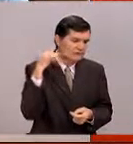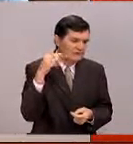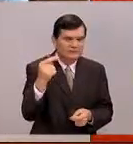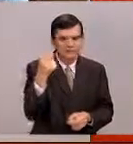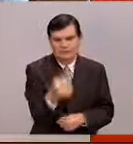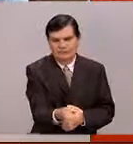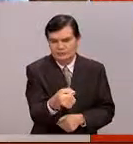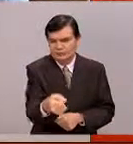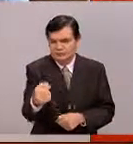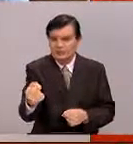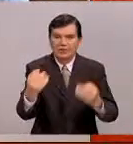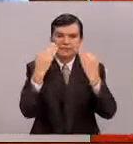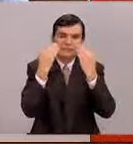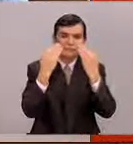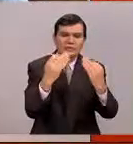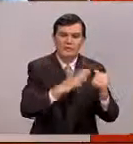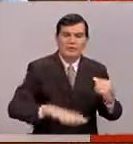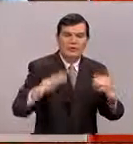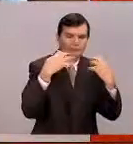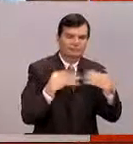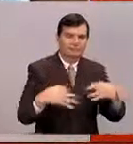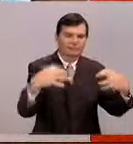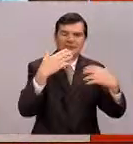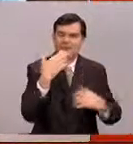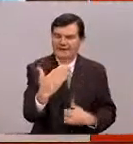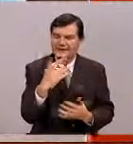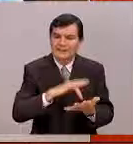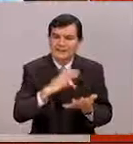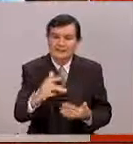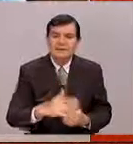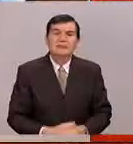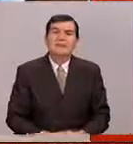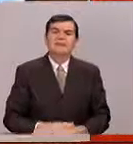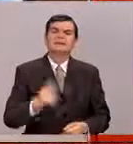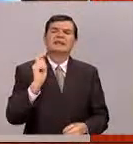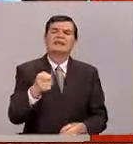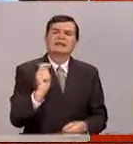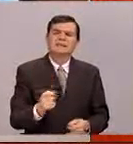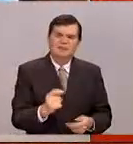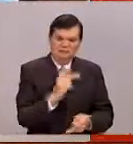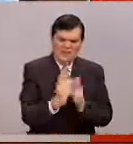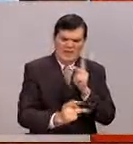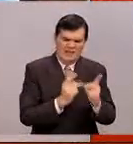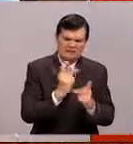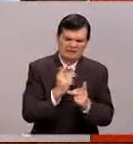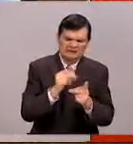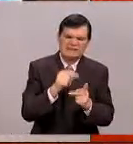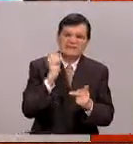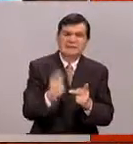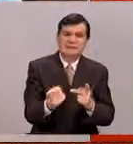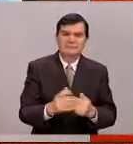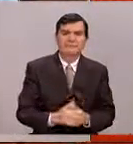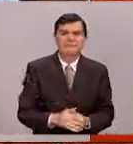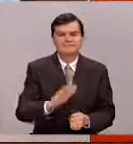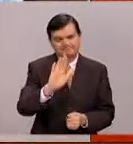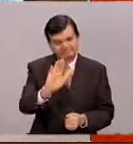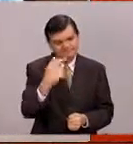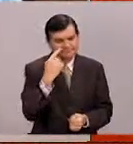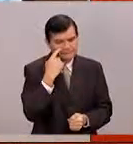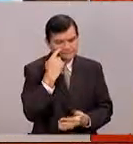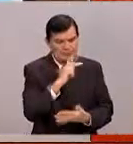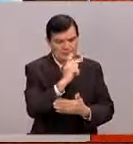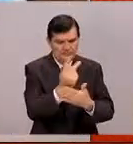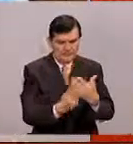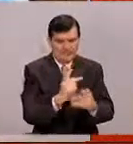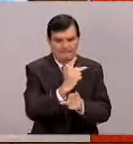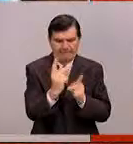atento auditorio. Doctora, explíquenos en qué consiste este pasaporte. Bien, el programa